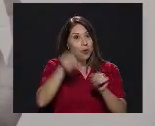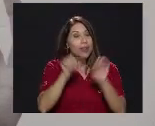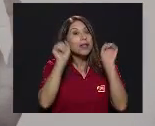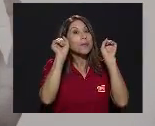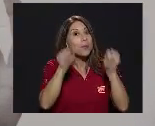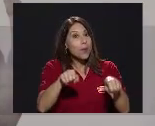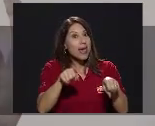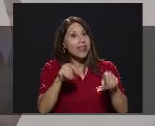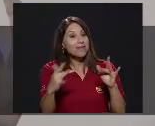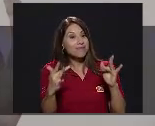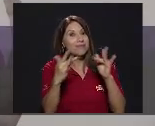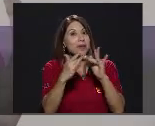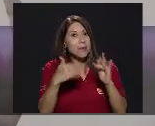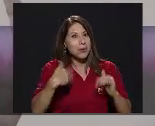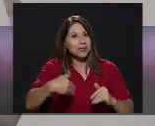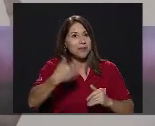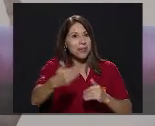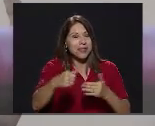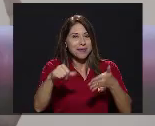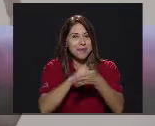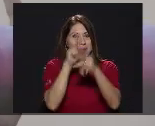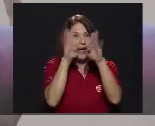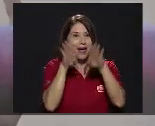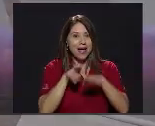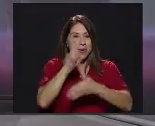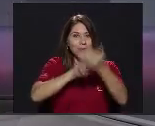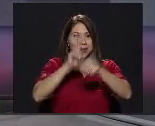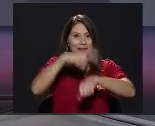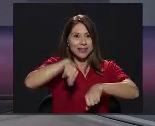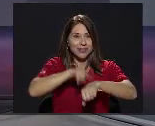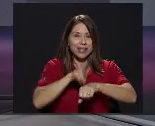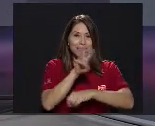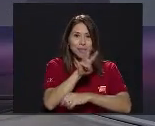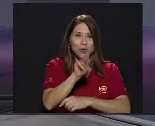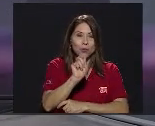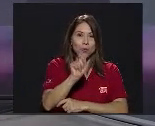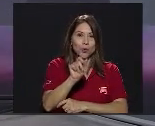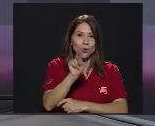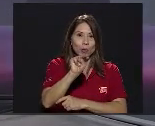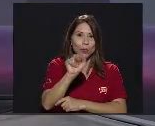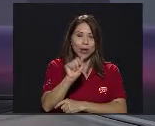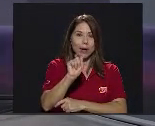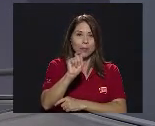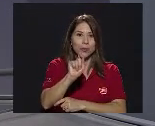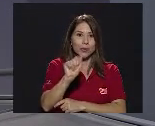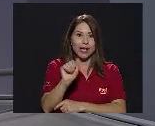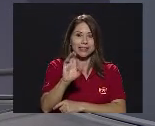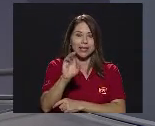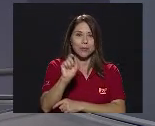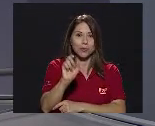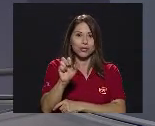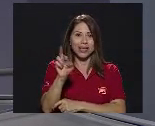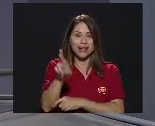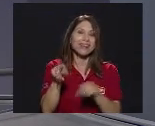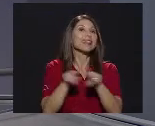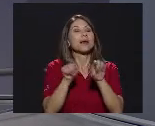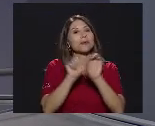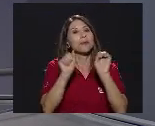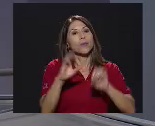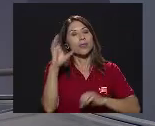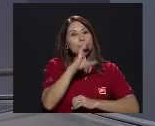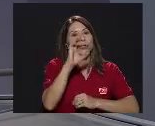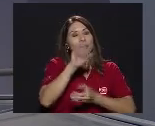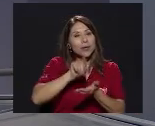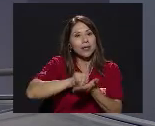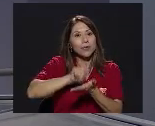producción Próximamente En la página web De la universidad Nacional www.una.ac.cr También lo puede buscar En la